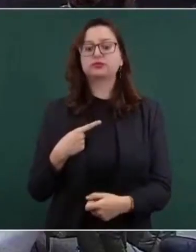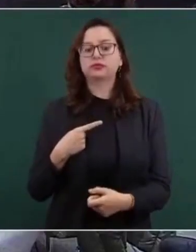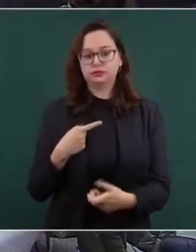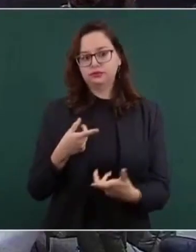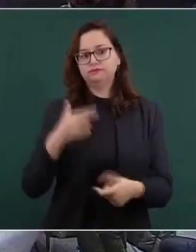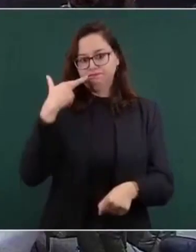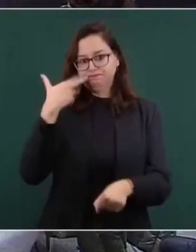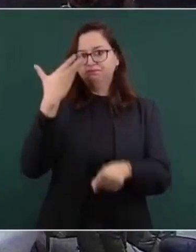mucha responsabilidad.